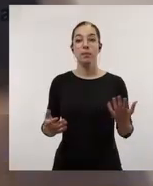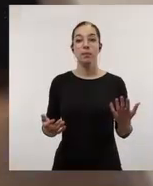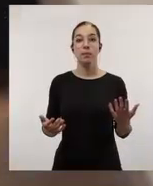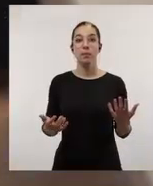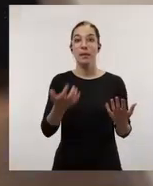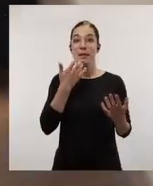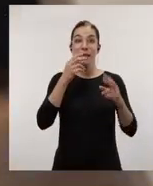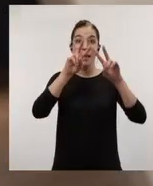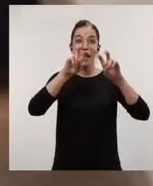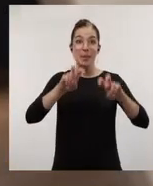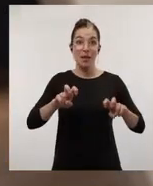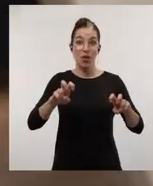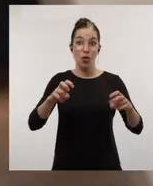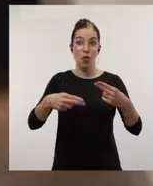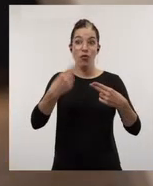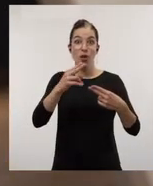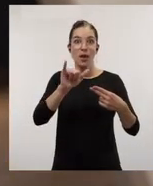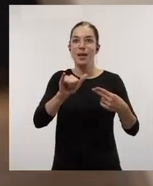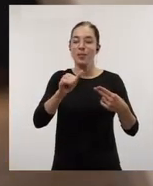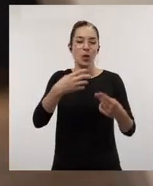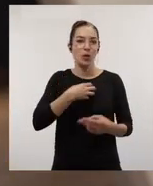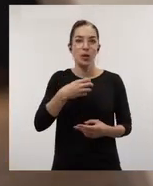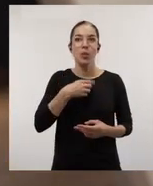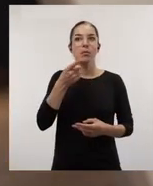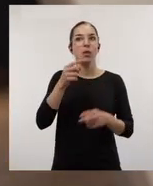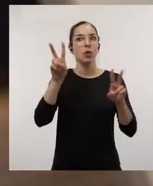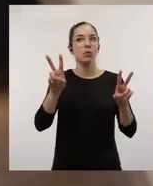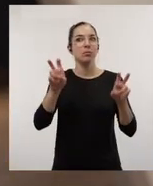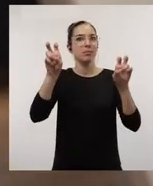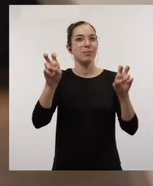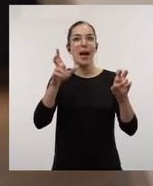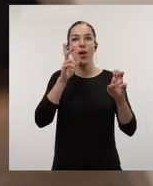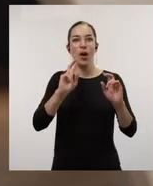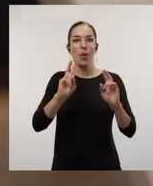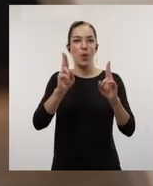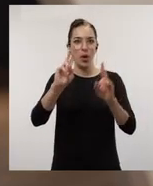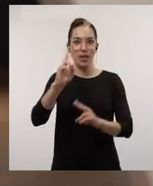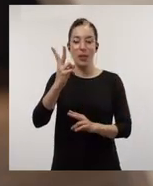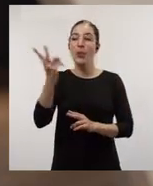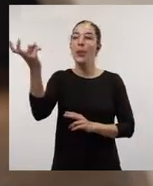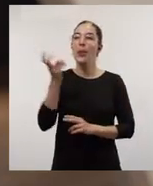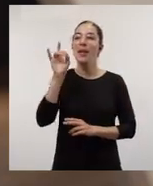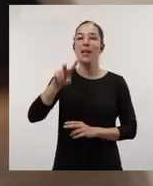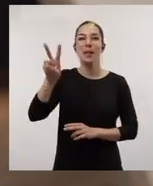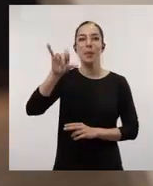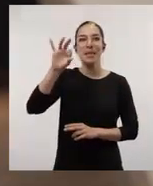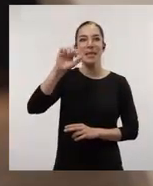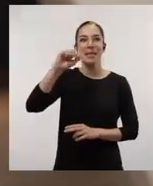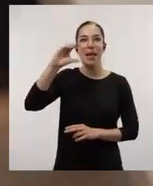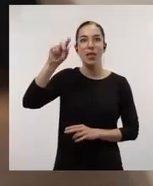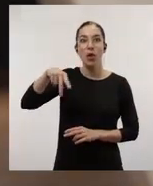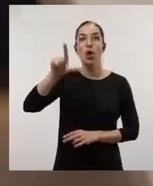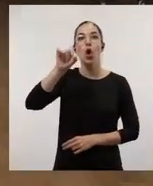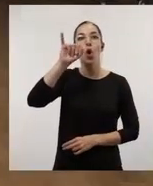No hay investigación con fronteras. Este bien podría ser el punto de partida o uno de los titulares de este bloque, en el que ya estoy acompañada por